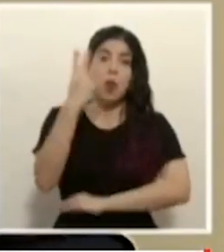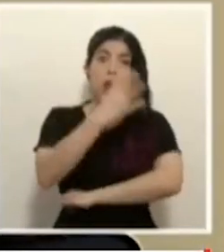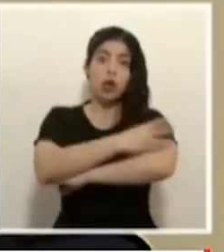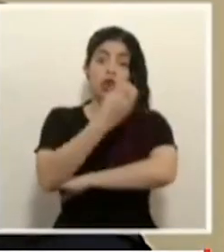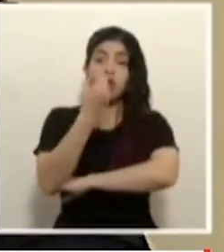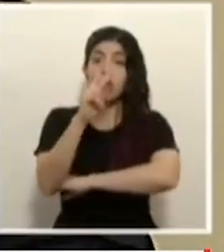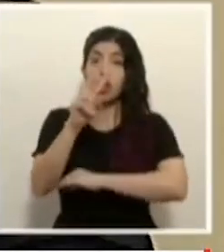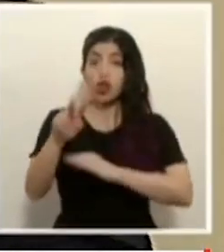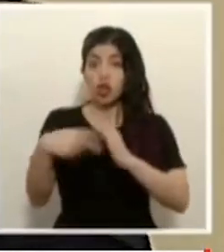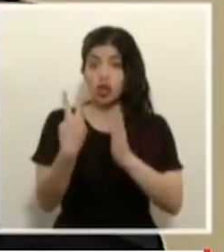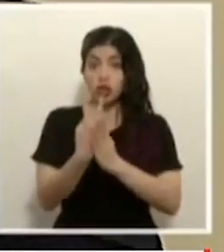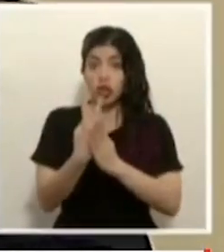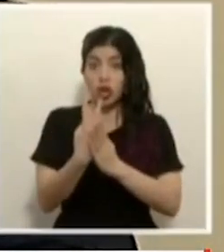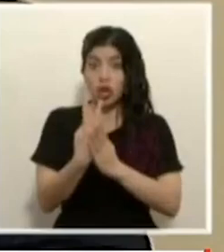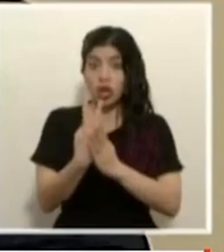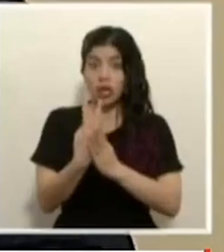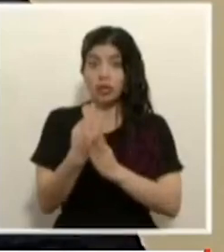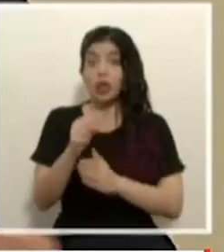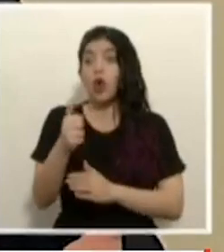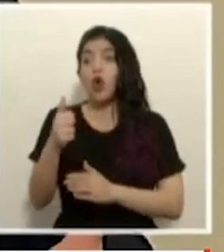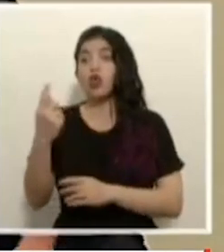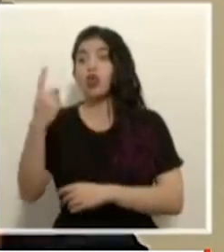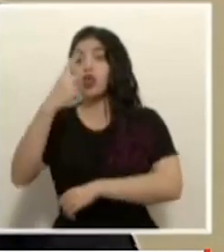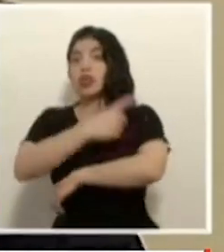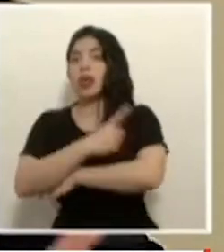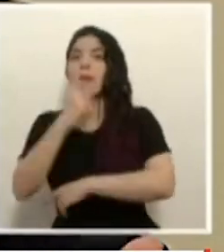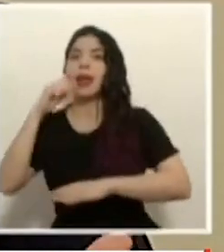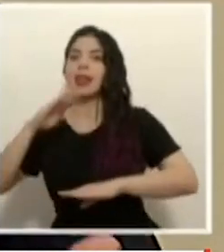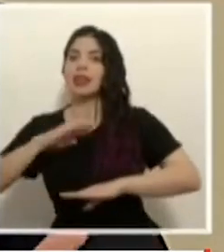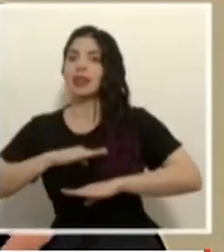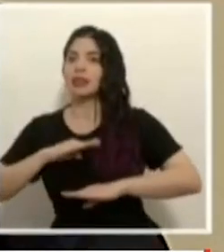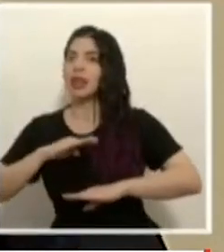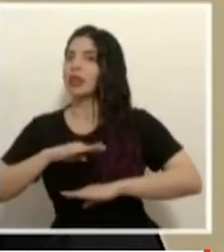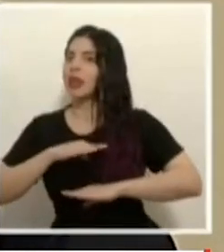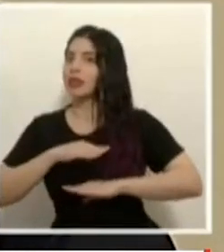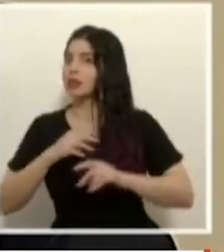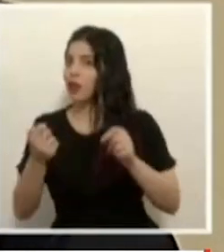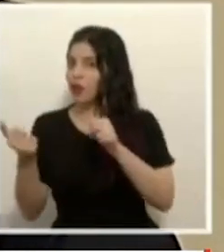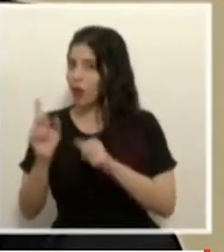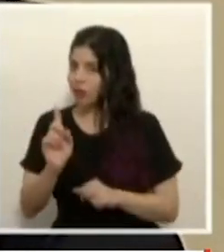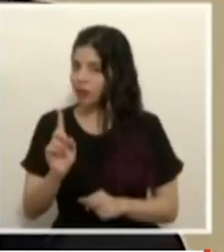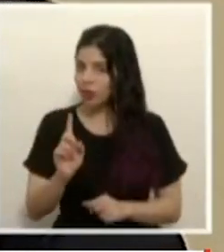y los otros son de descanso porque hay que recordar eso el descanso no se va a quitar